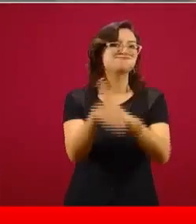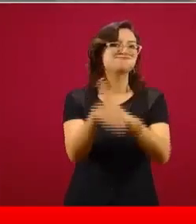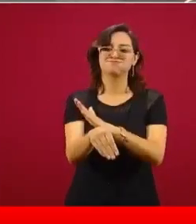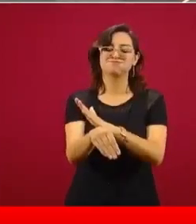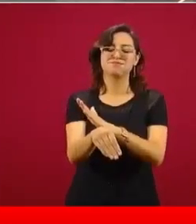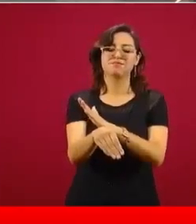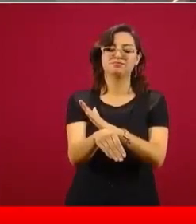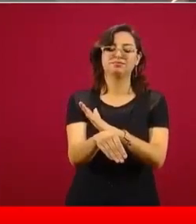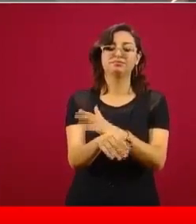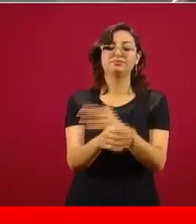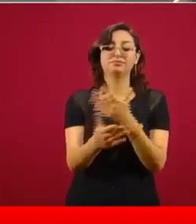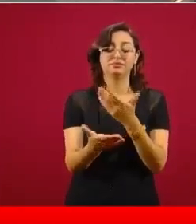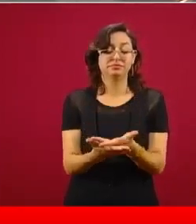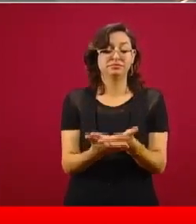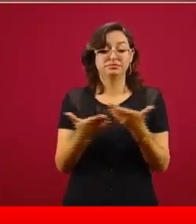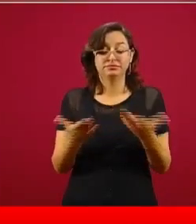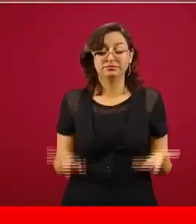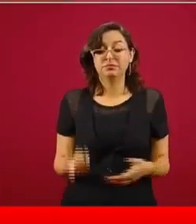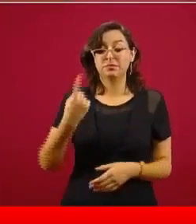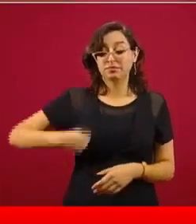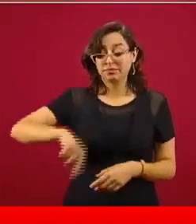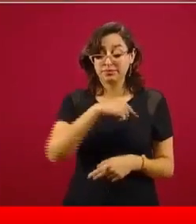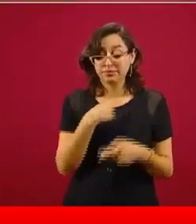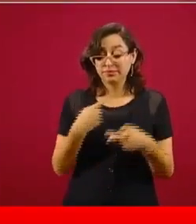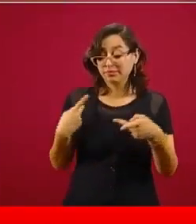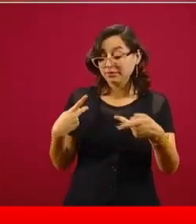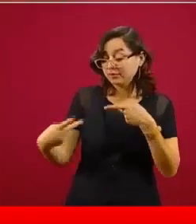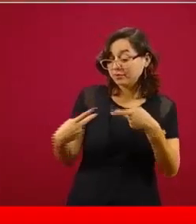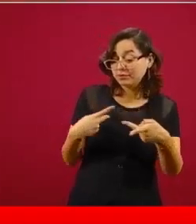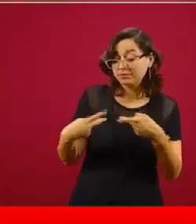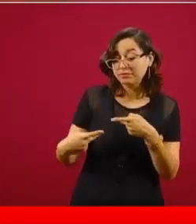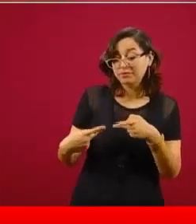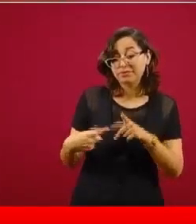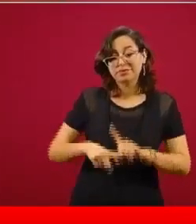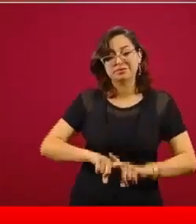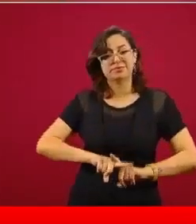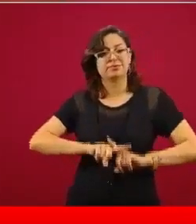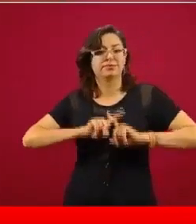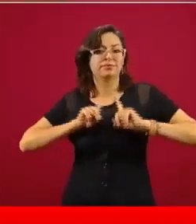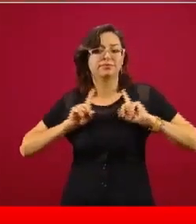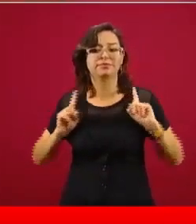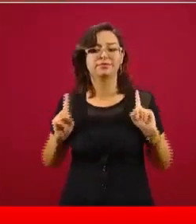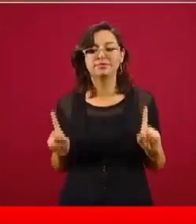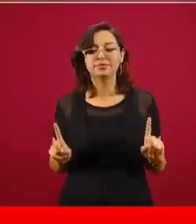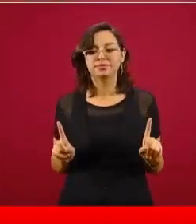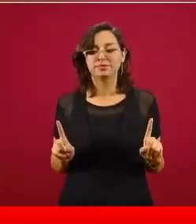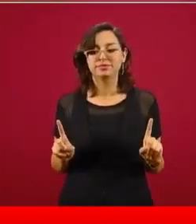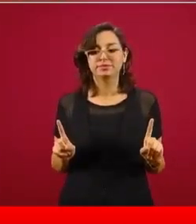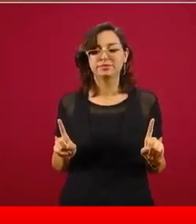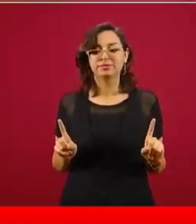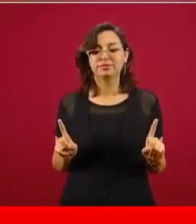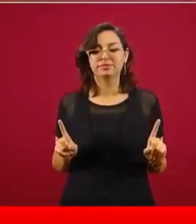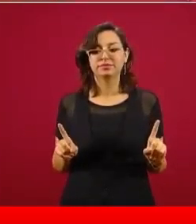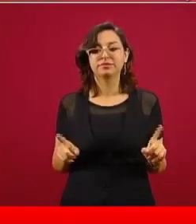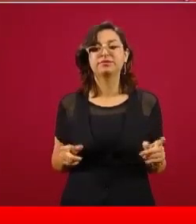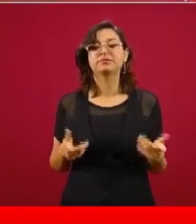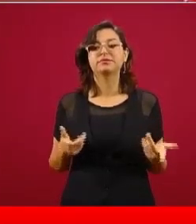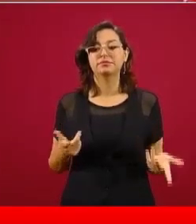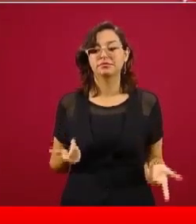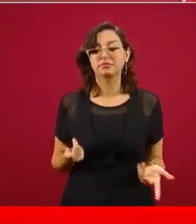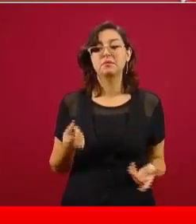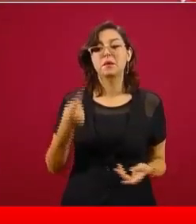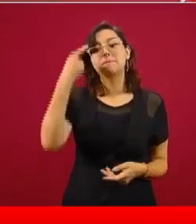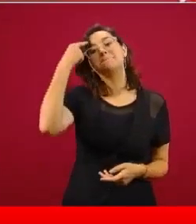plan distinto que va a